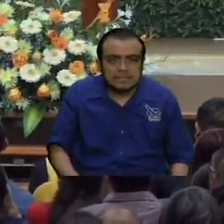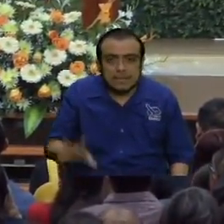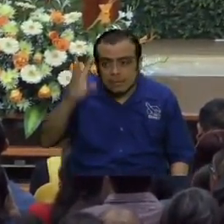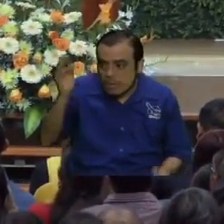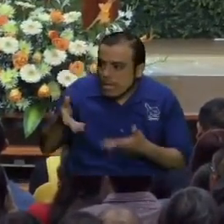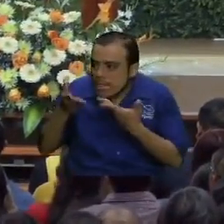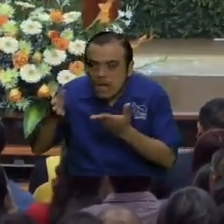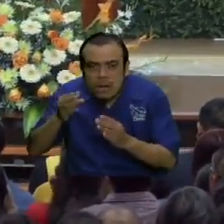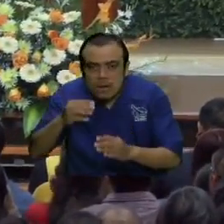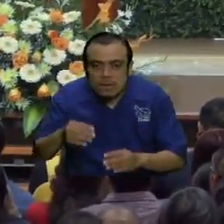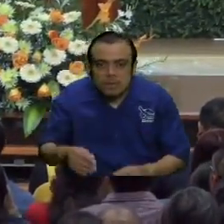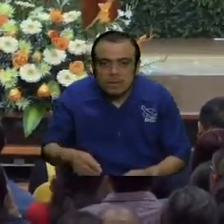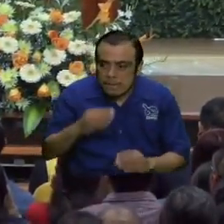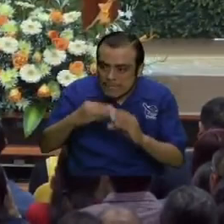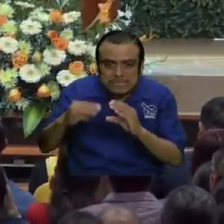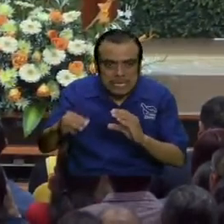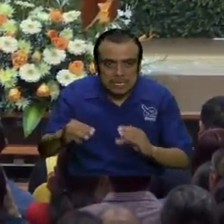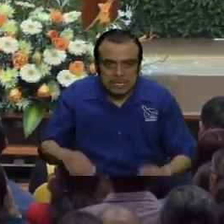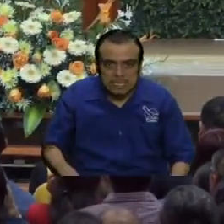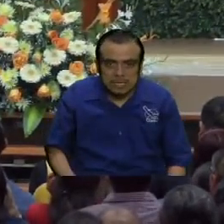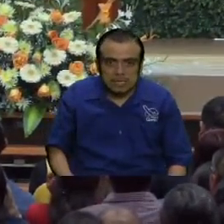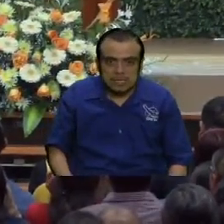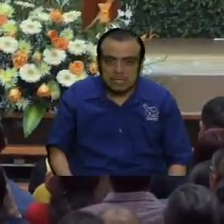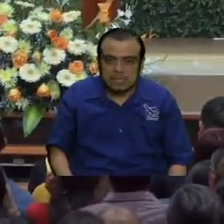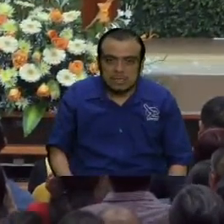enviando un mensaje. Nosotros no somos religiosos.